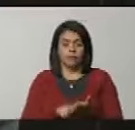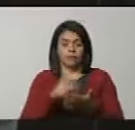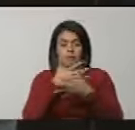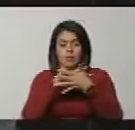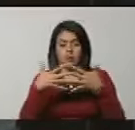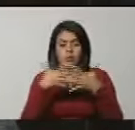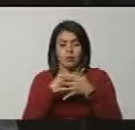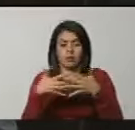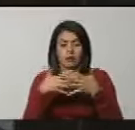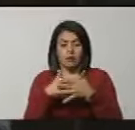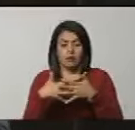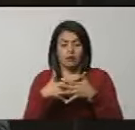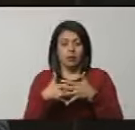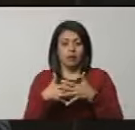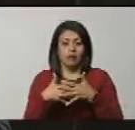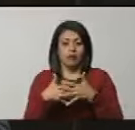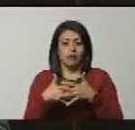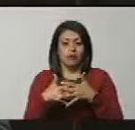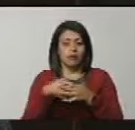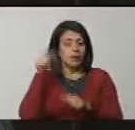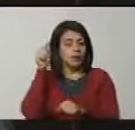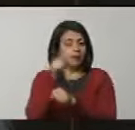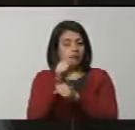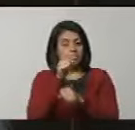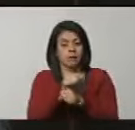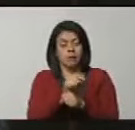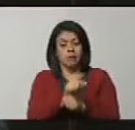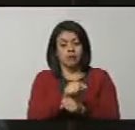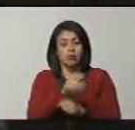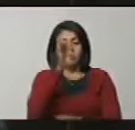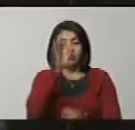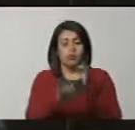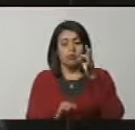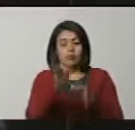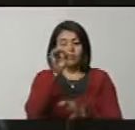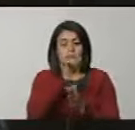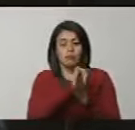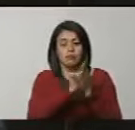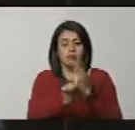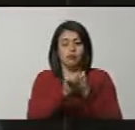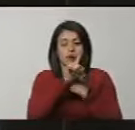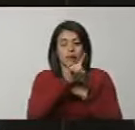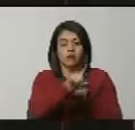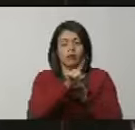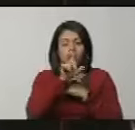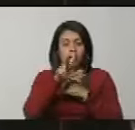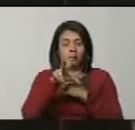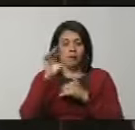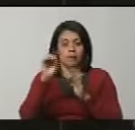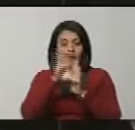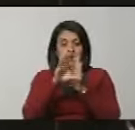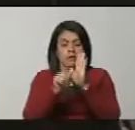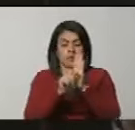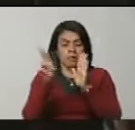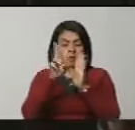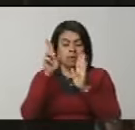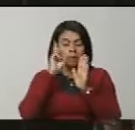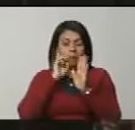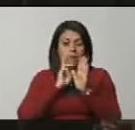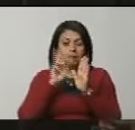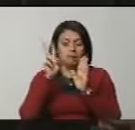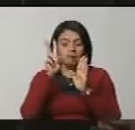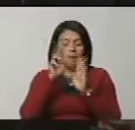redacción y el señalamiento del fundamento jurídico del artículo 130 de la Constitución de la República